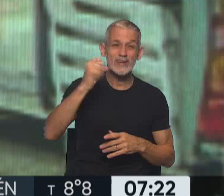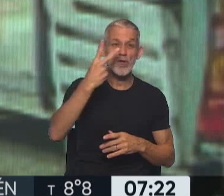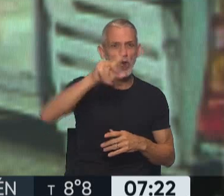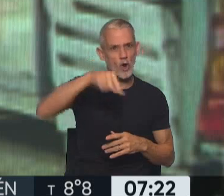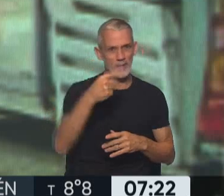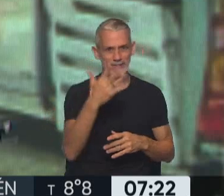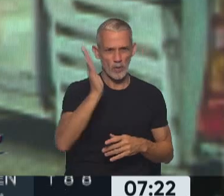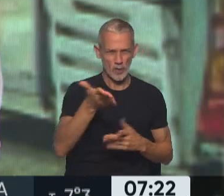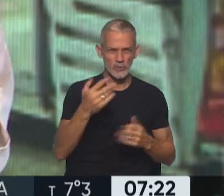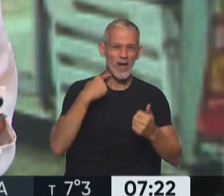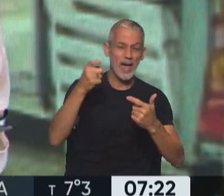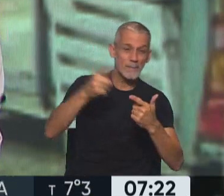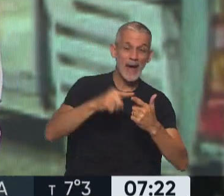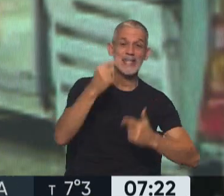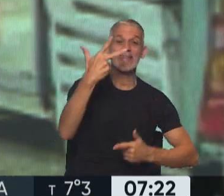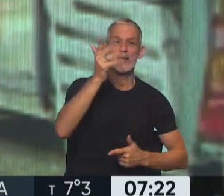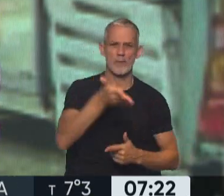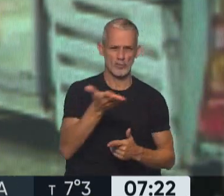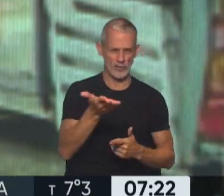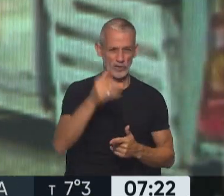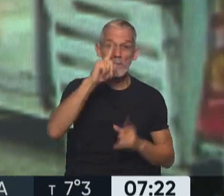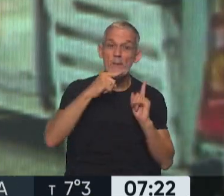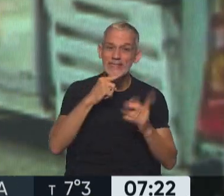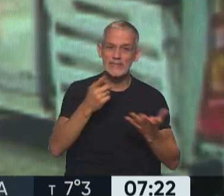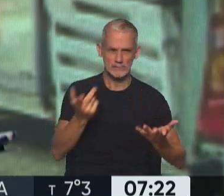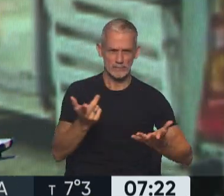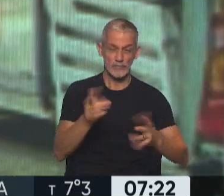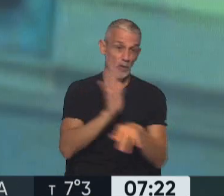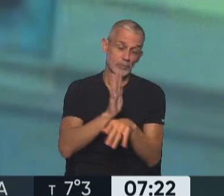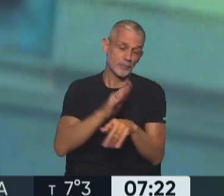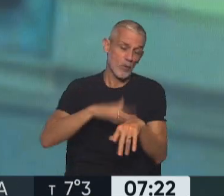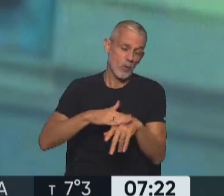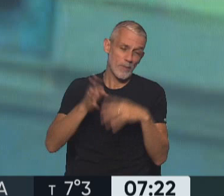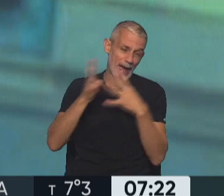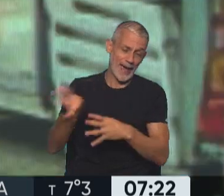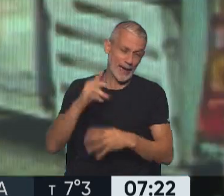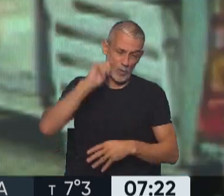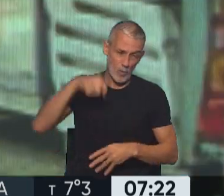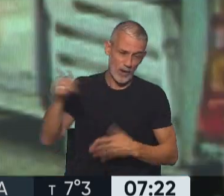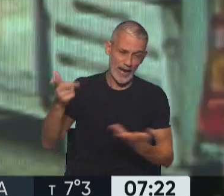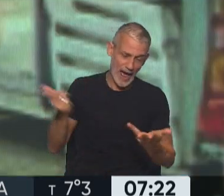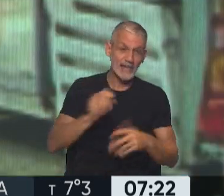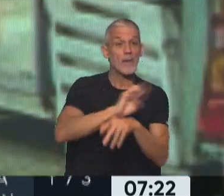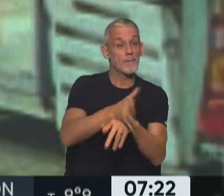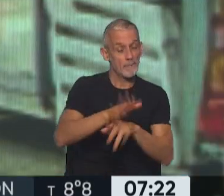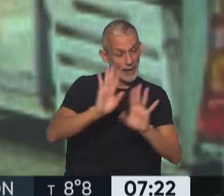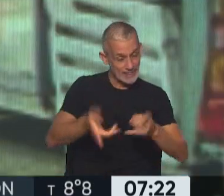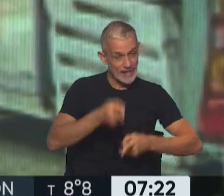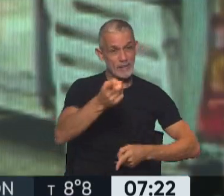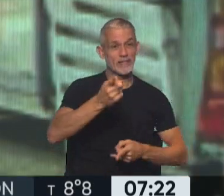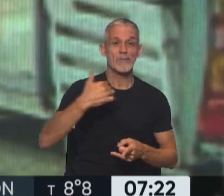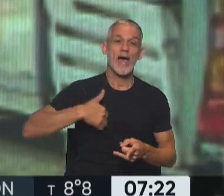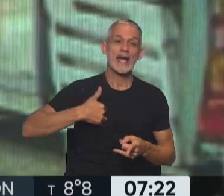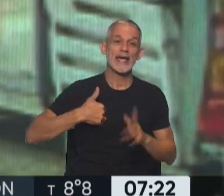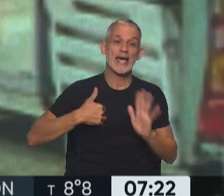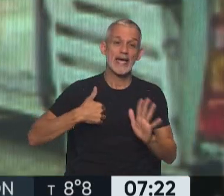,5%, en España de 3%, todo esto es guerra con Ucrania, obviamente pospandemia también, Argentina